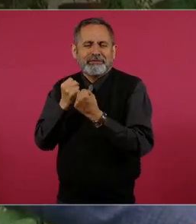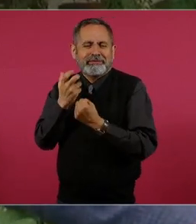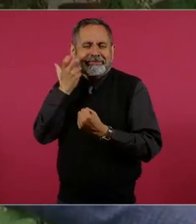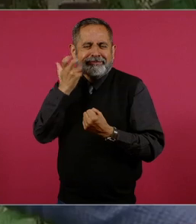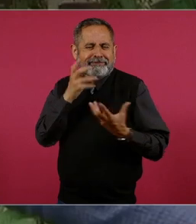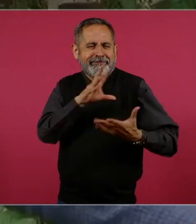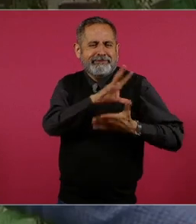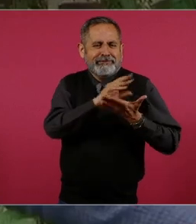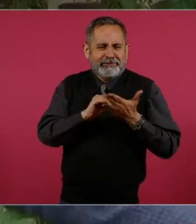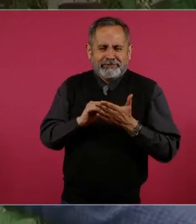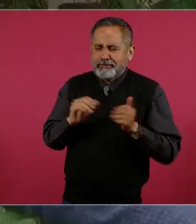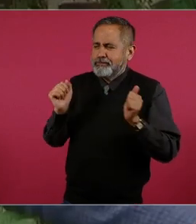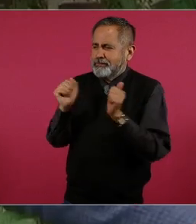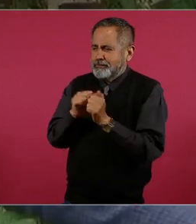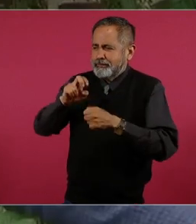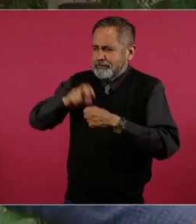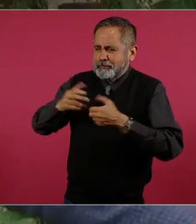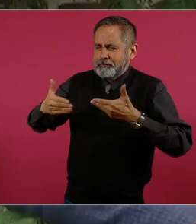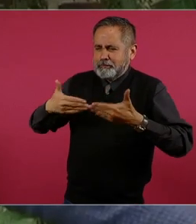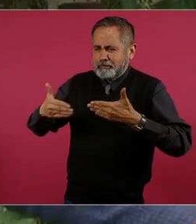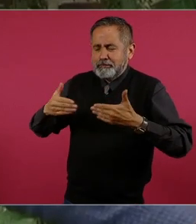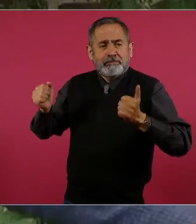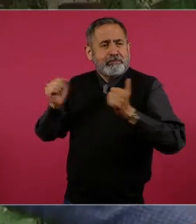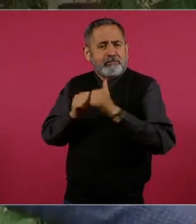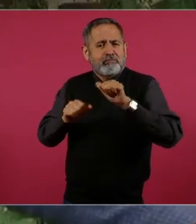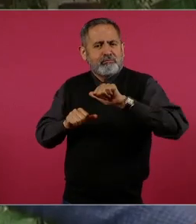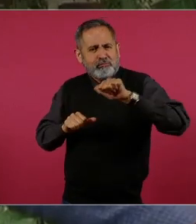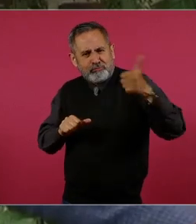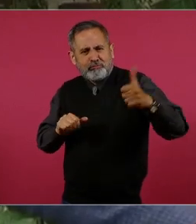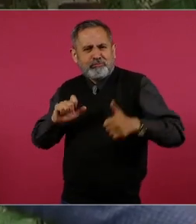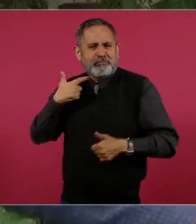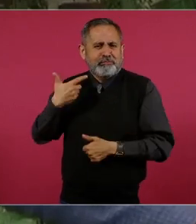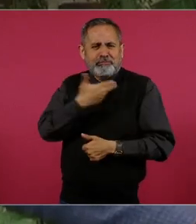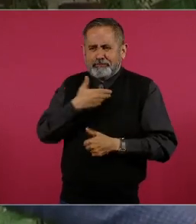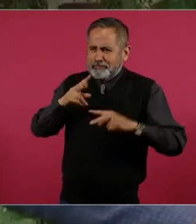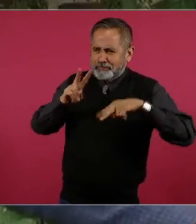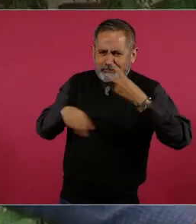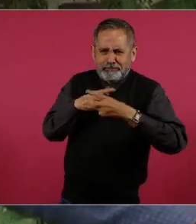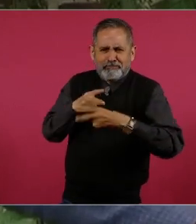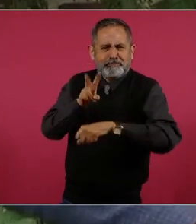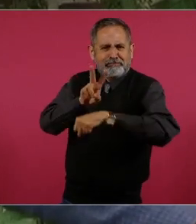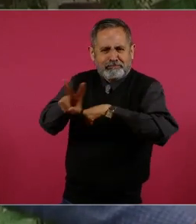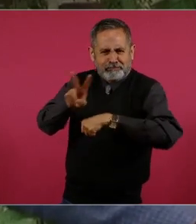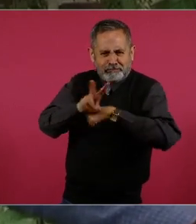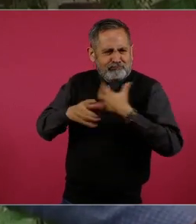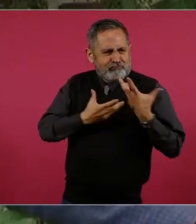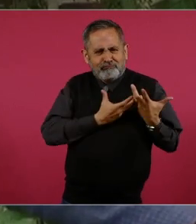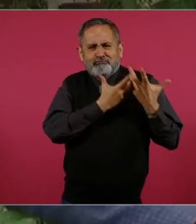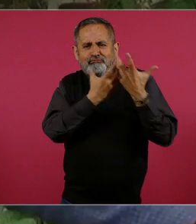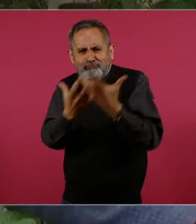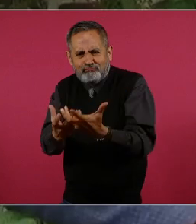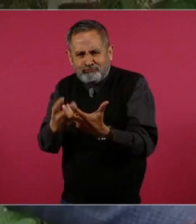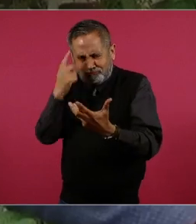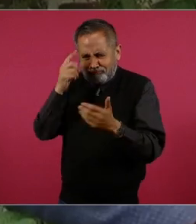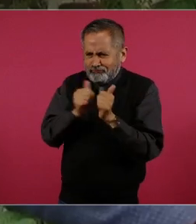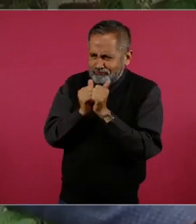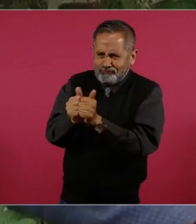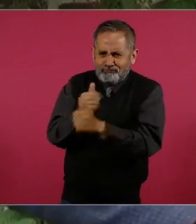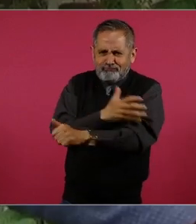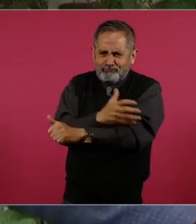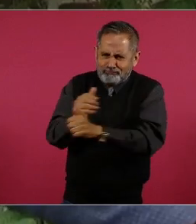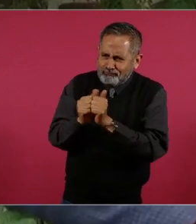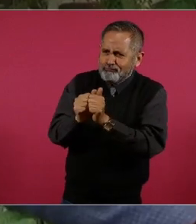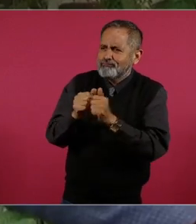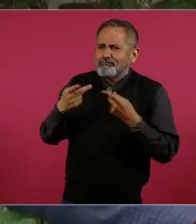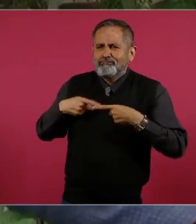exmandatarios y vamos a ir a Caracas directamente para acompañar al